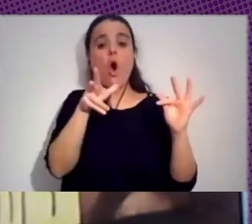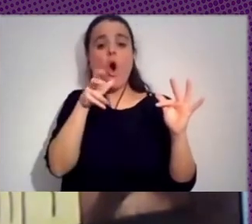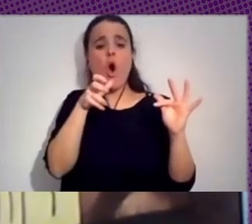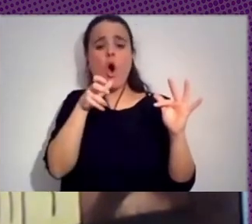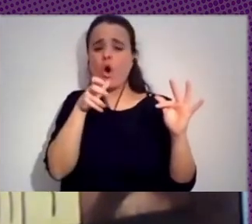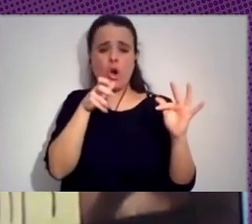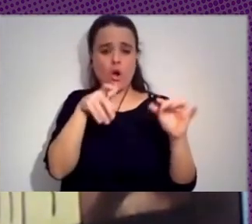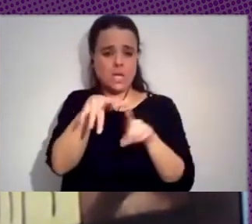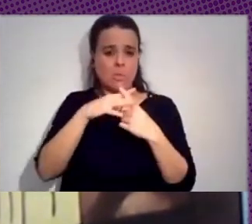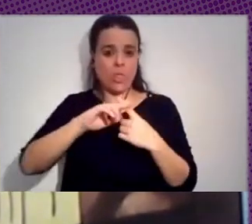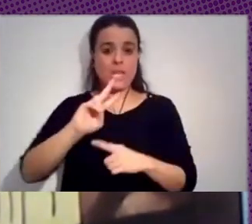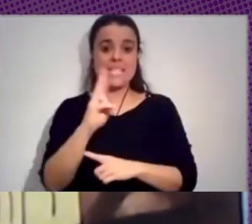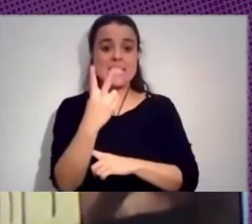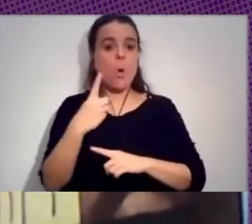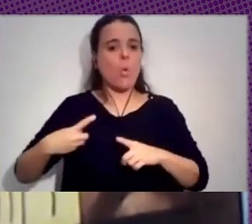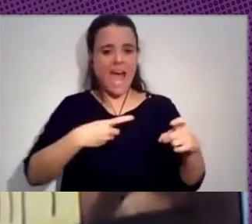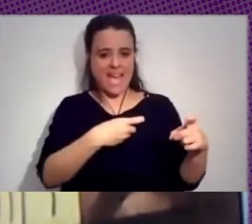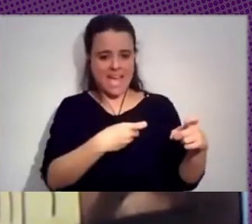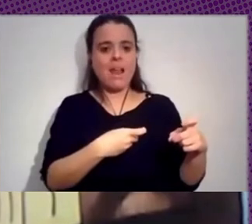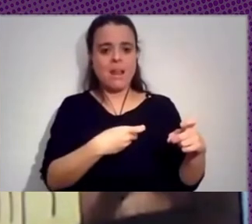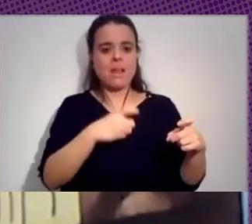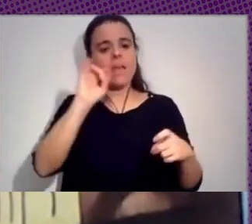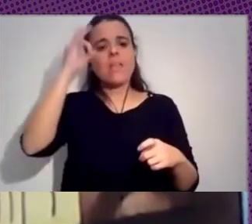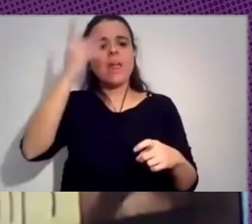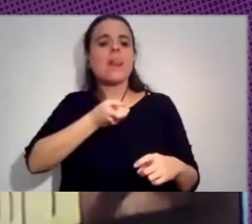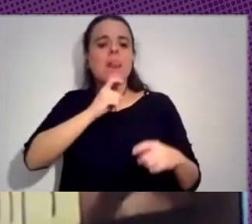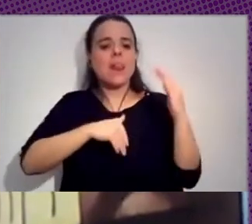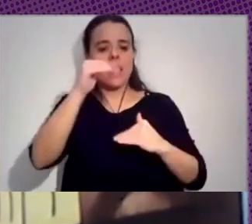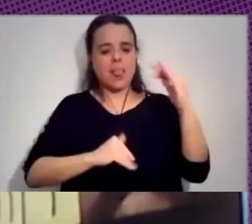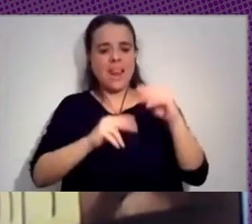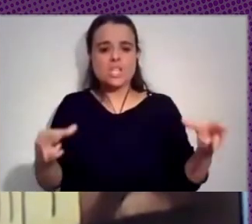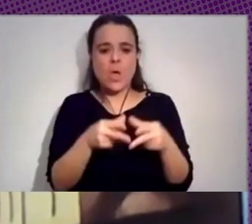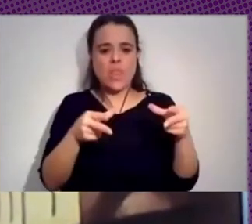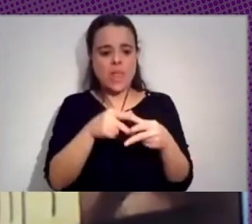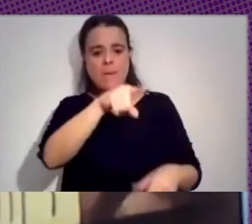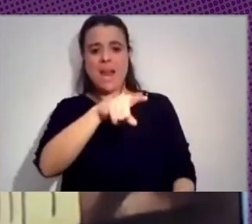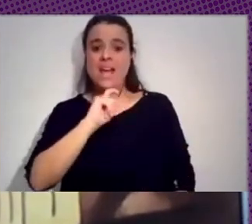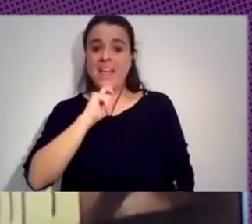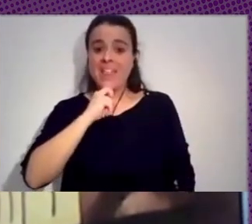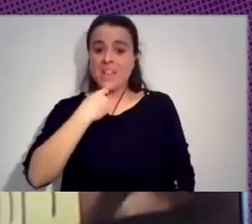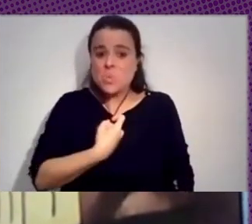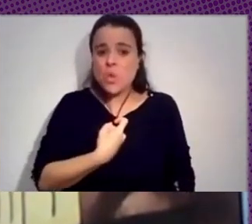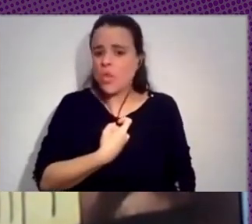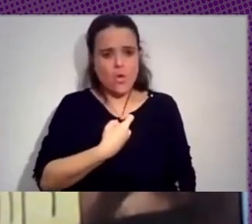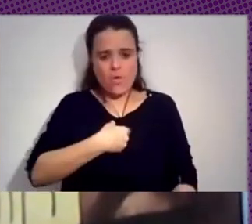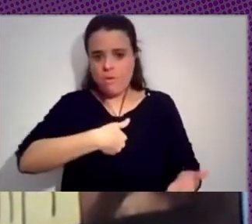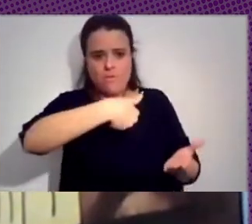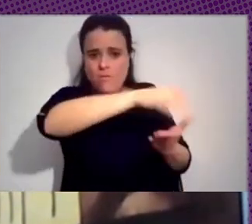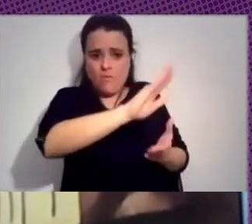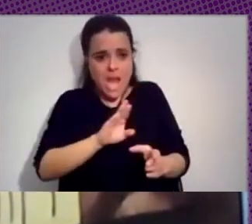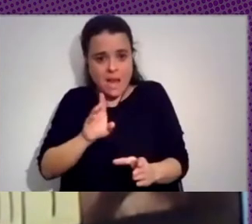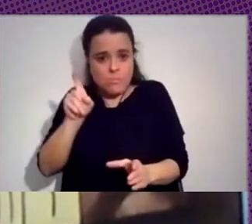un poco esa idea de cómo construir una sociedad en la cual ese tipo de discursos no tuvieran espacio. Y en esa discusión se